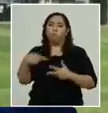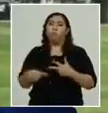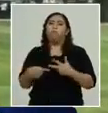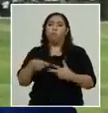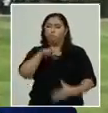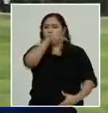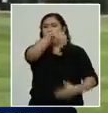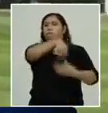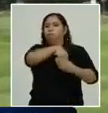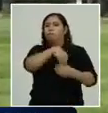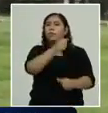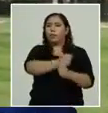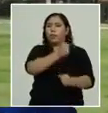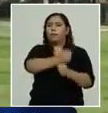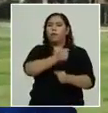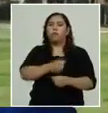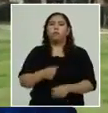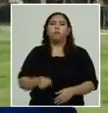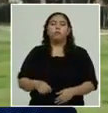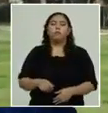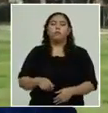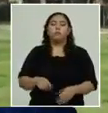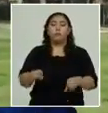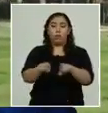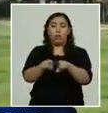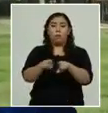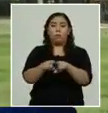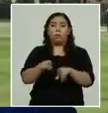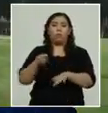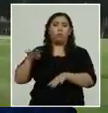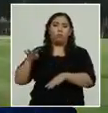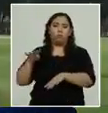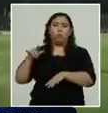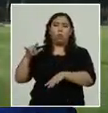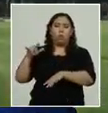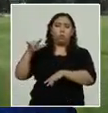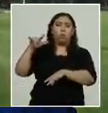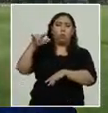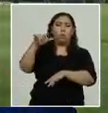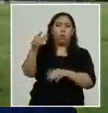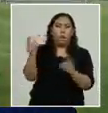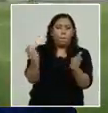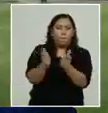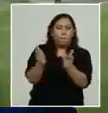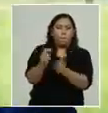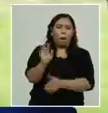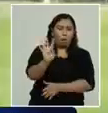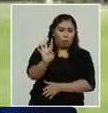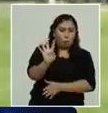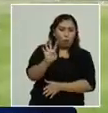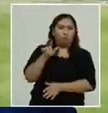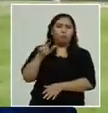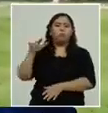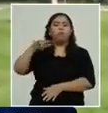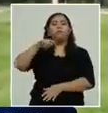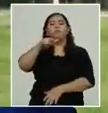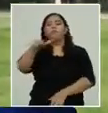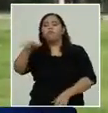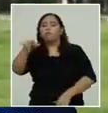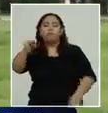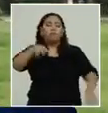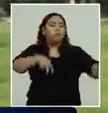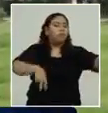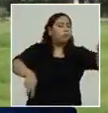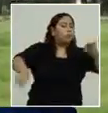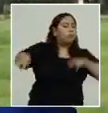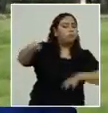cuatro avionetas participando en labores de monitoreo, de supervisión, de reconocimiento. Dos